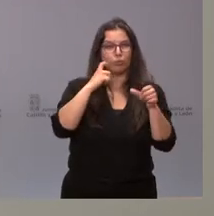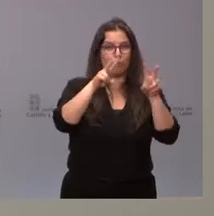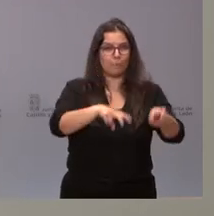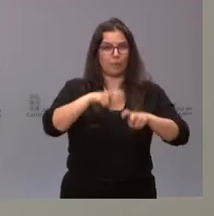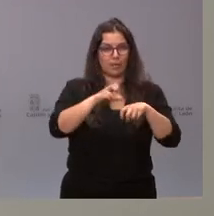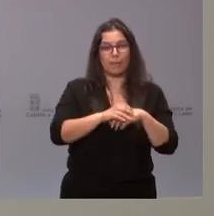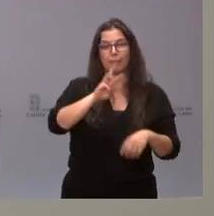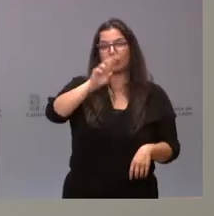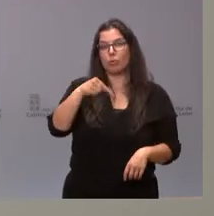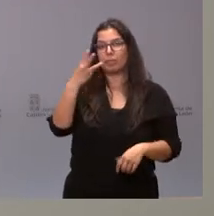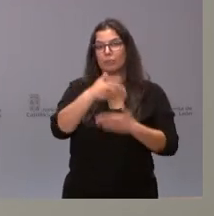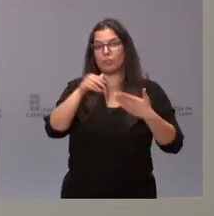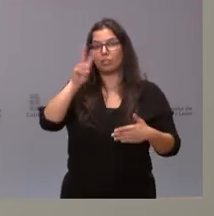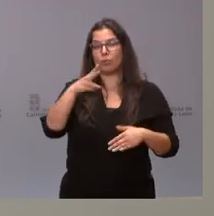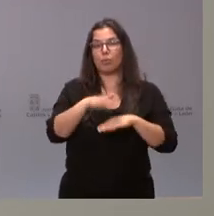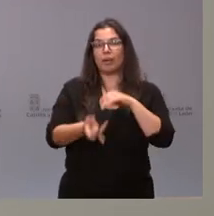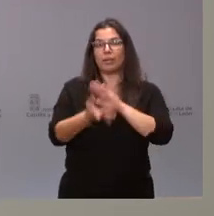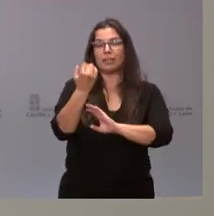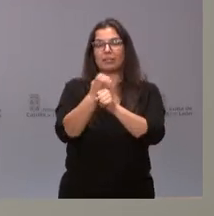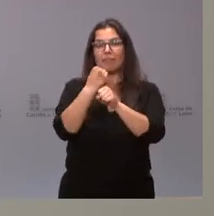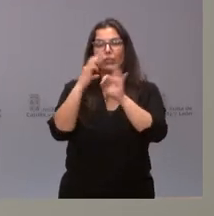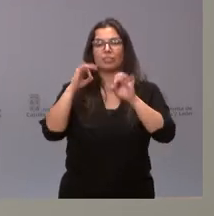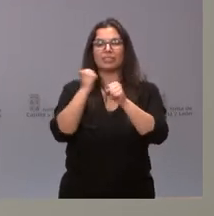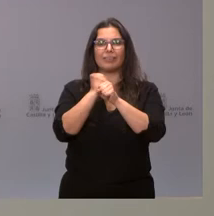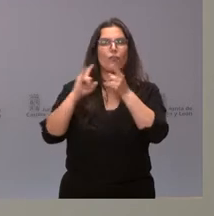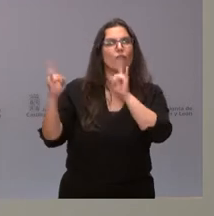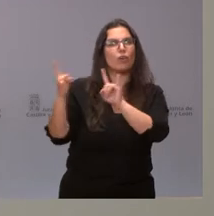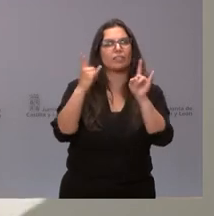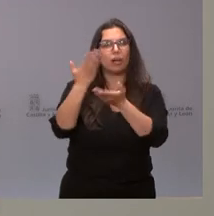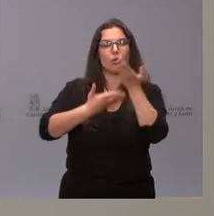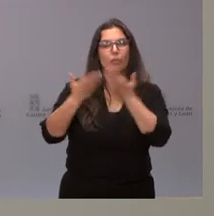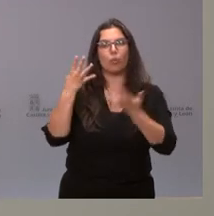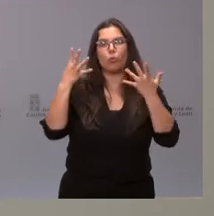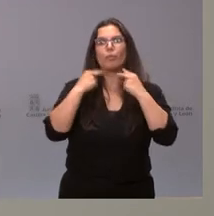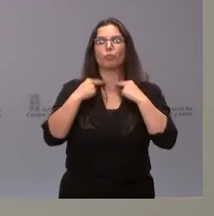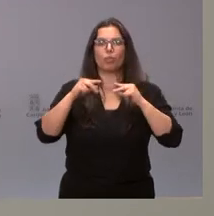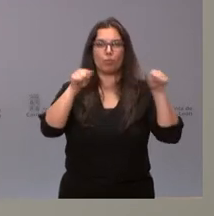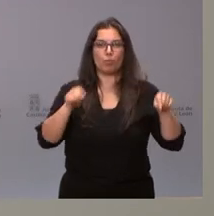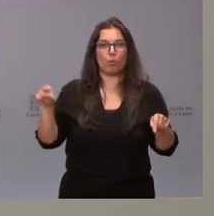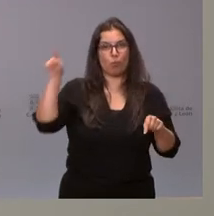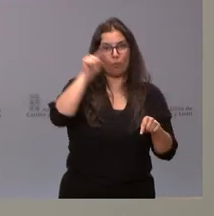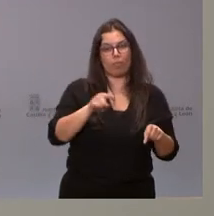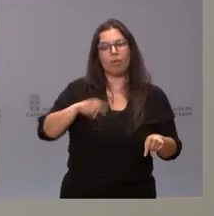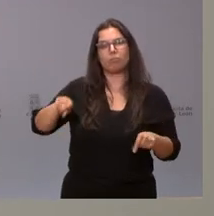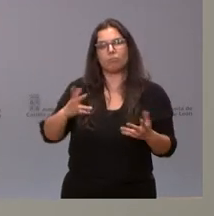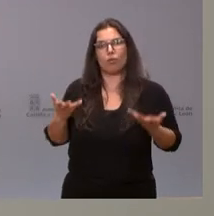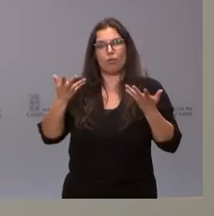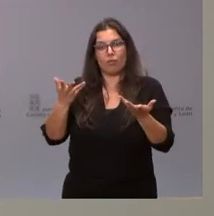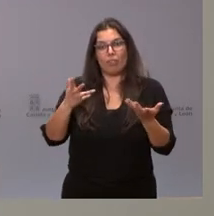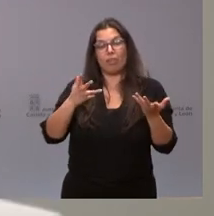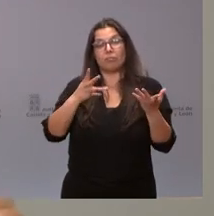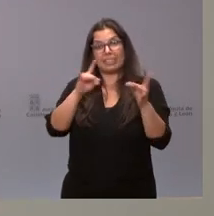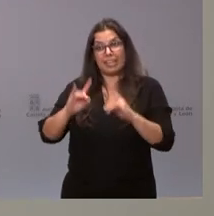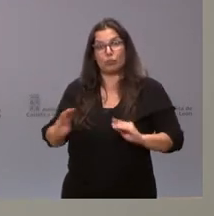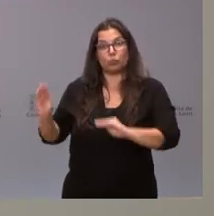,3 millones de euros para la creación de empleo de trabajos forestales en colaboración con las nueve diputaciones provinciales que van a prestar en el territorio